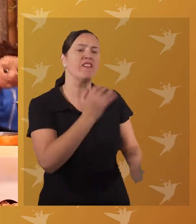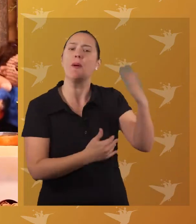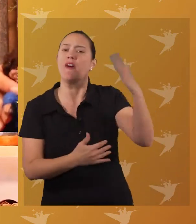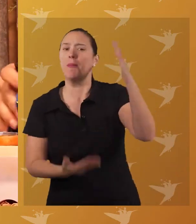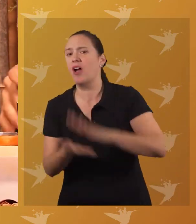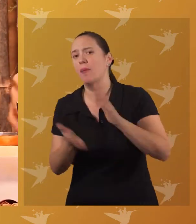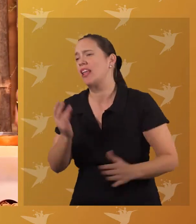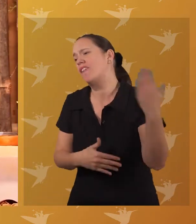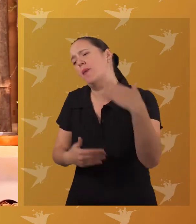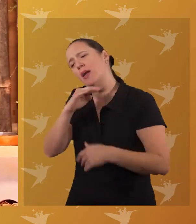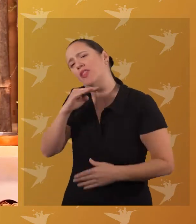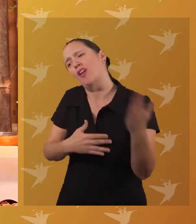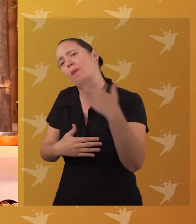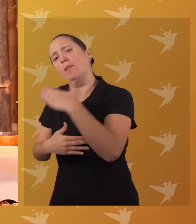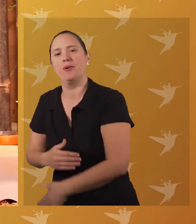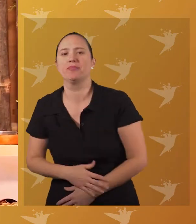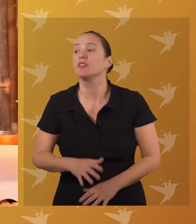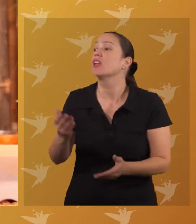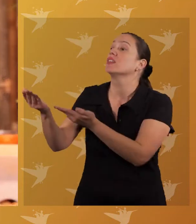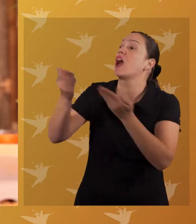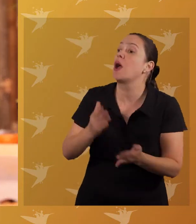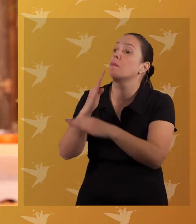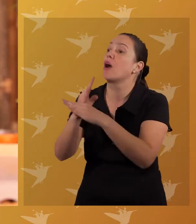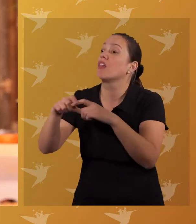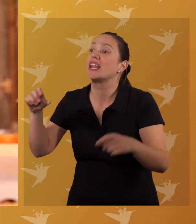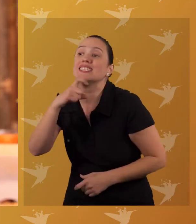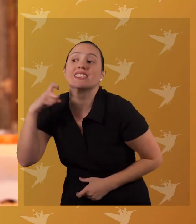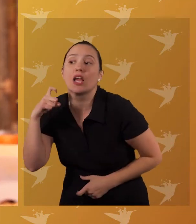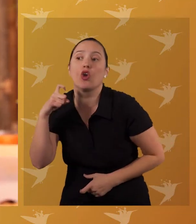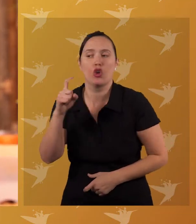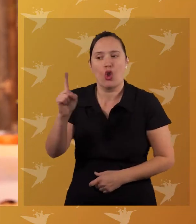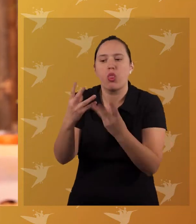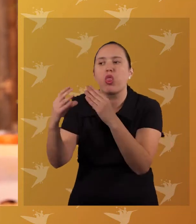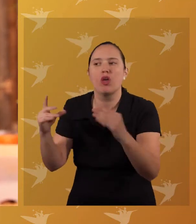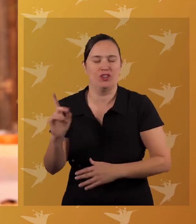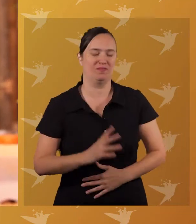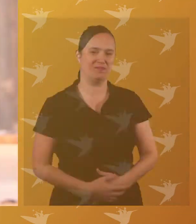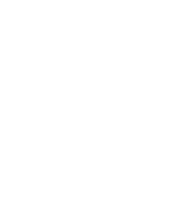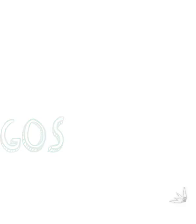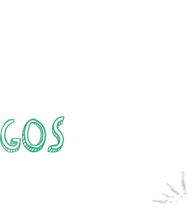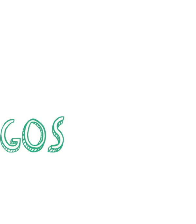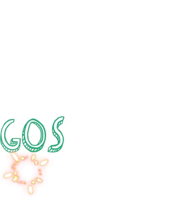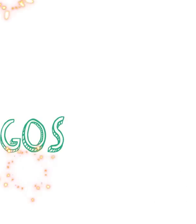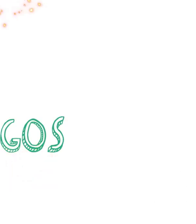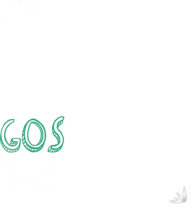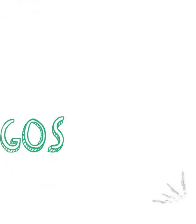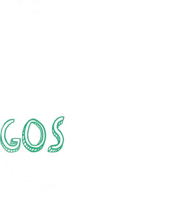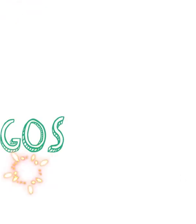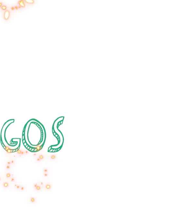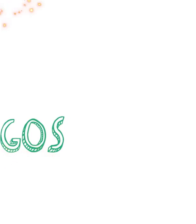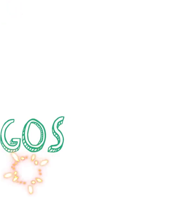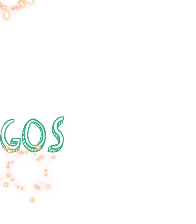Sí, sí Vamos, vamos Salen a buscar leña Traigan de la seca No de la húmeda, niños Idea original Producción